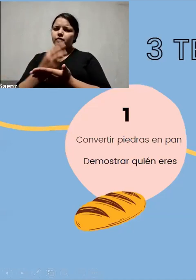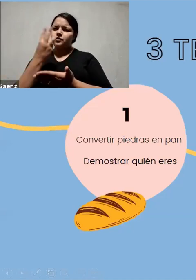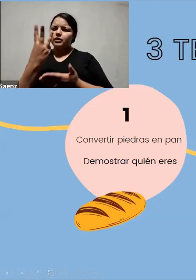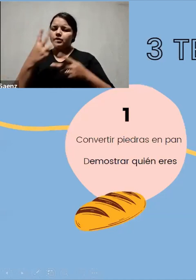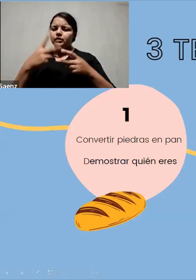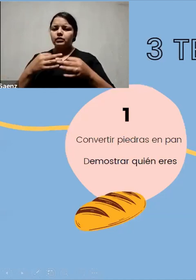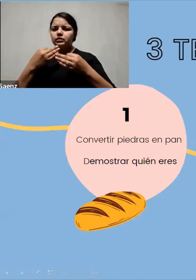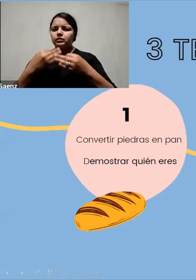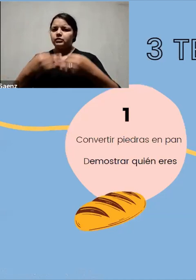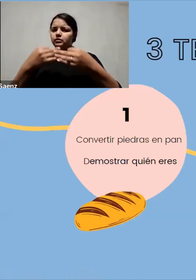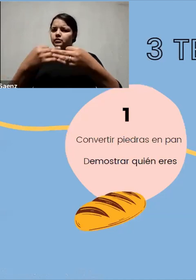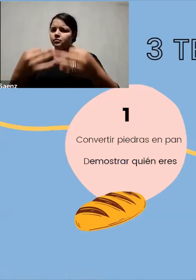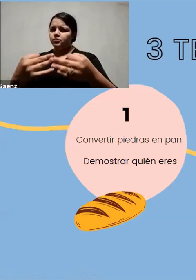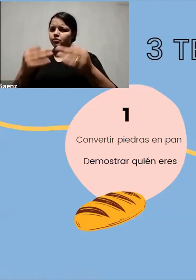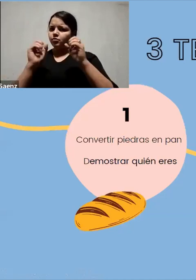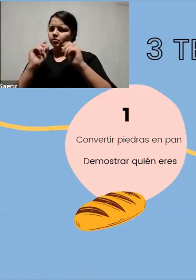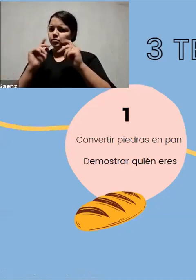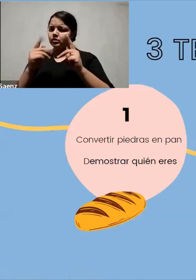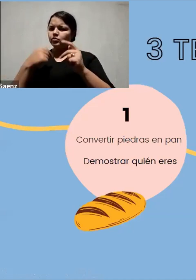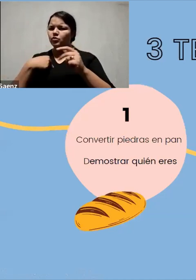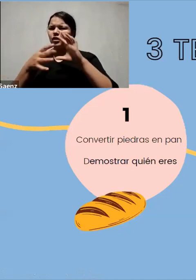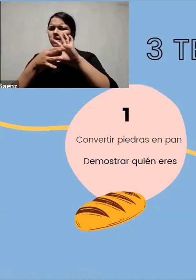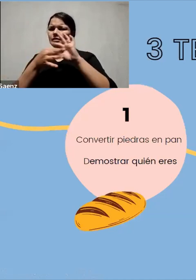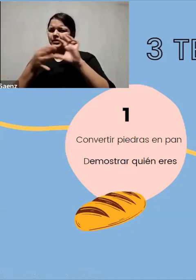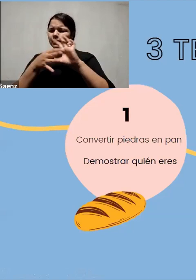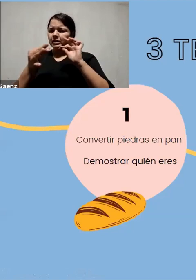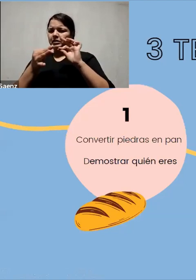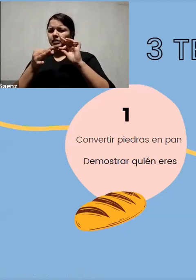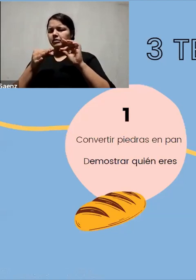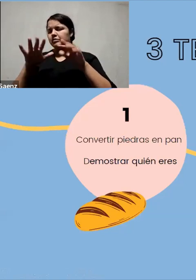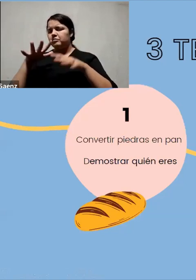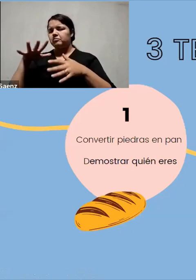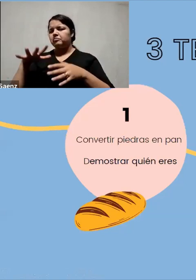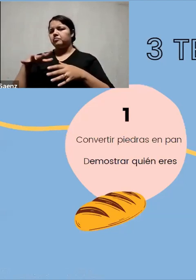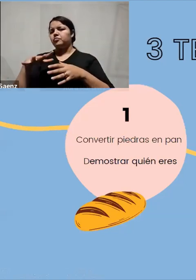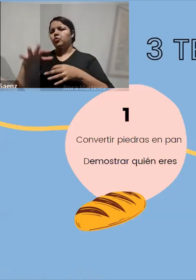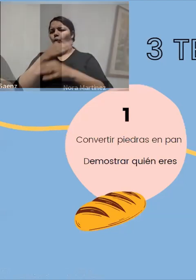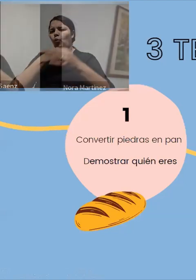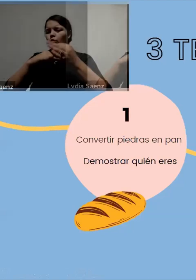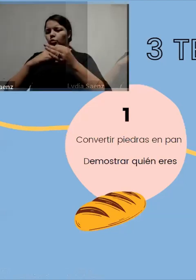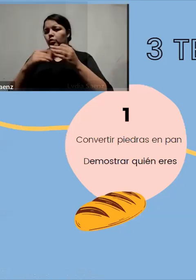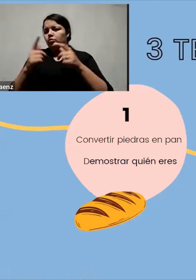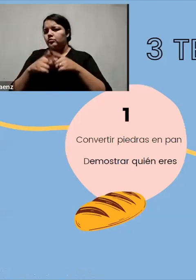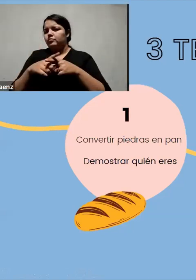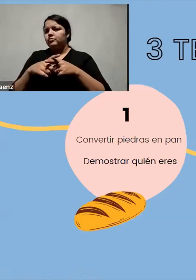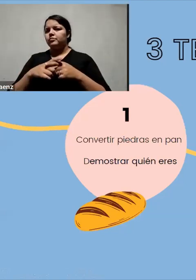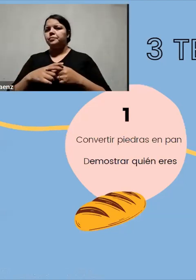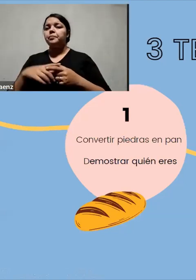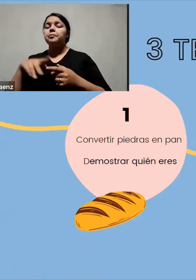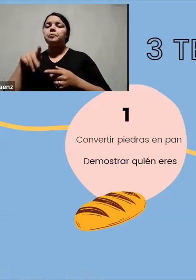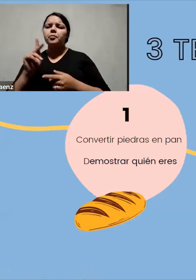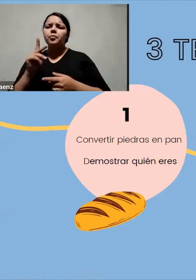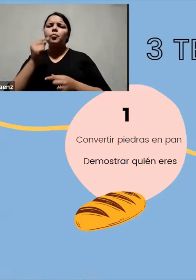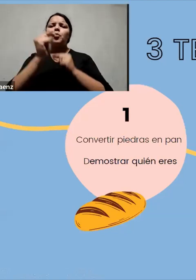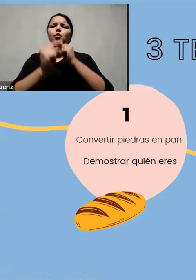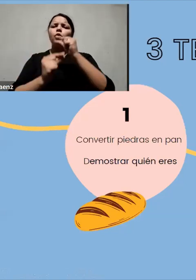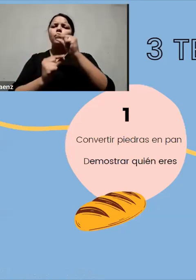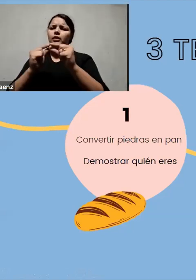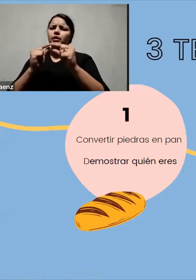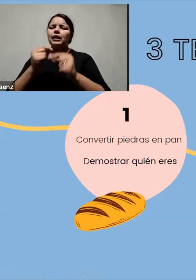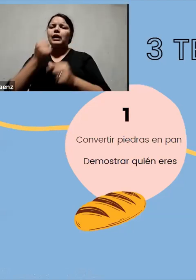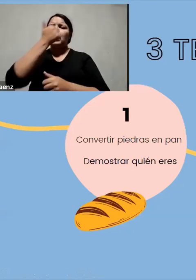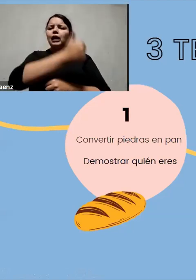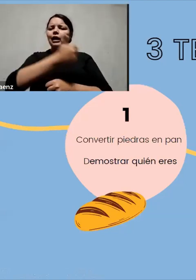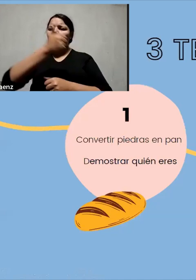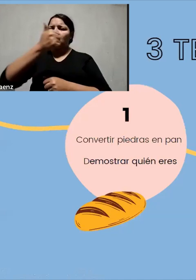las voy a explicar de una forma muy general, pero después las vamos a ir explicando como de